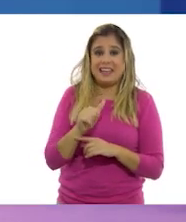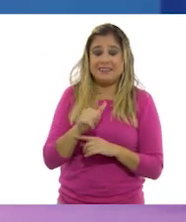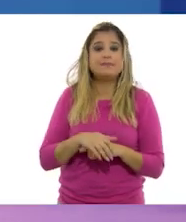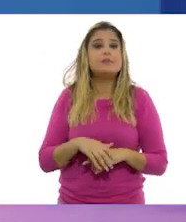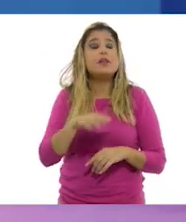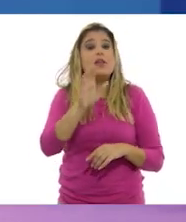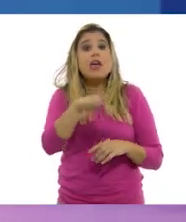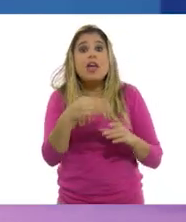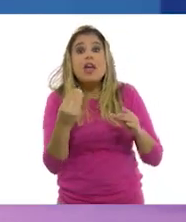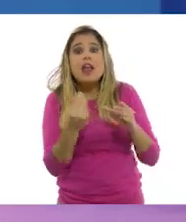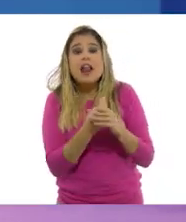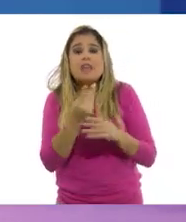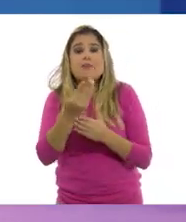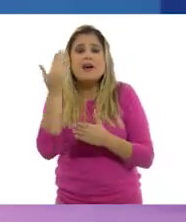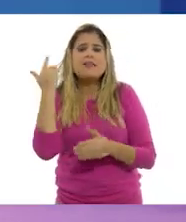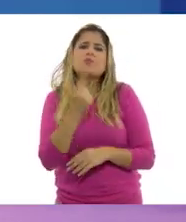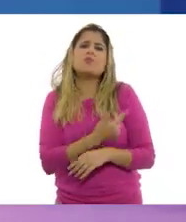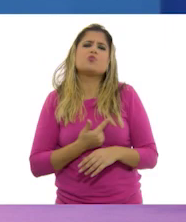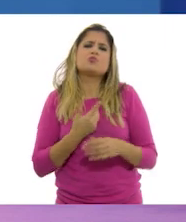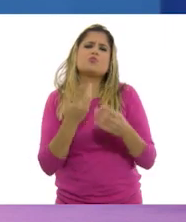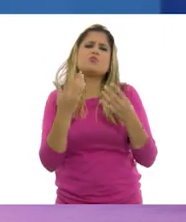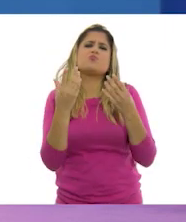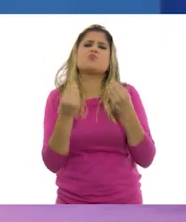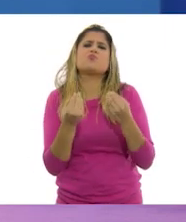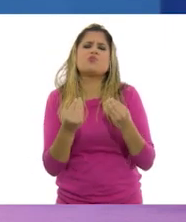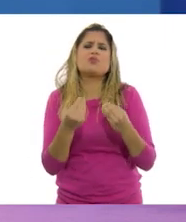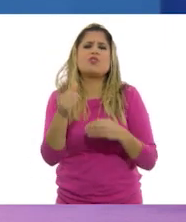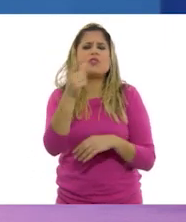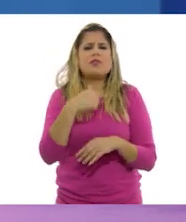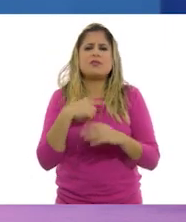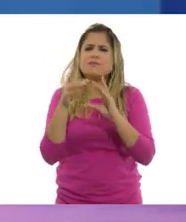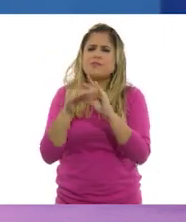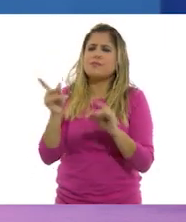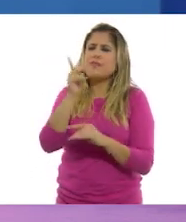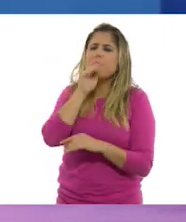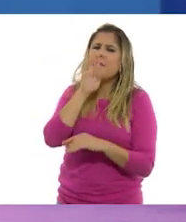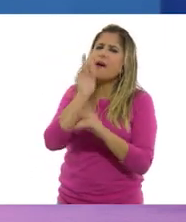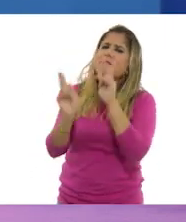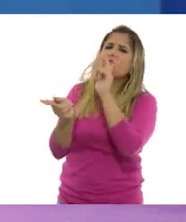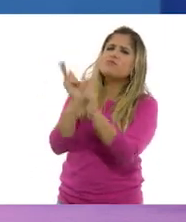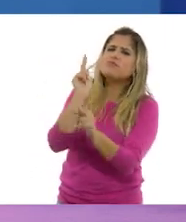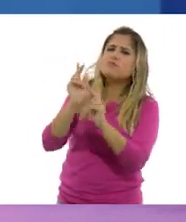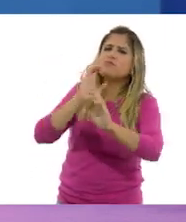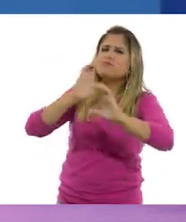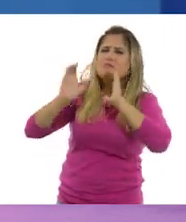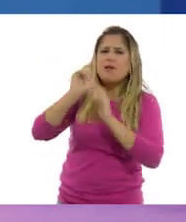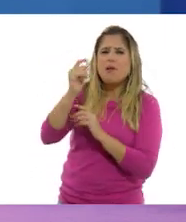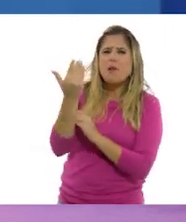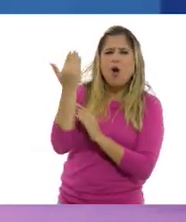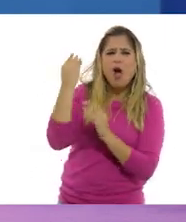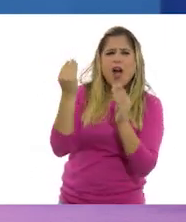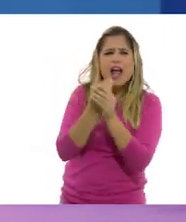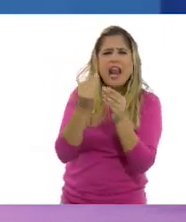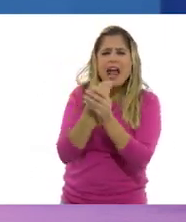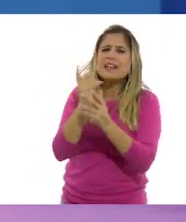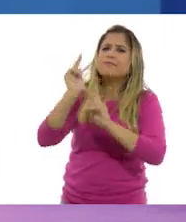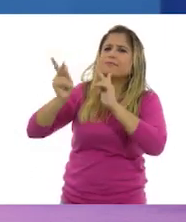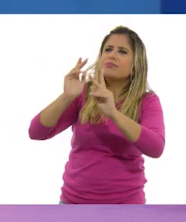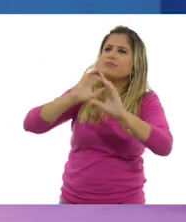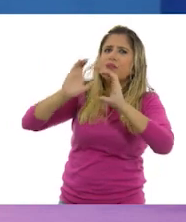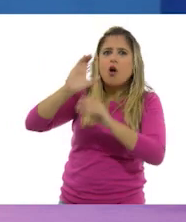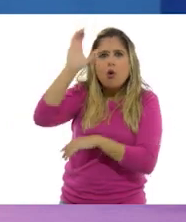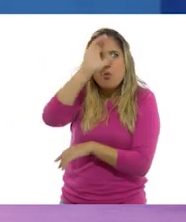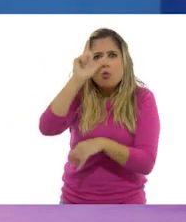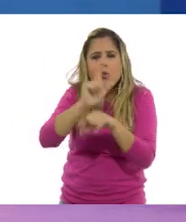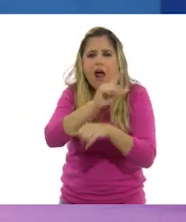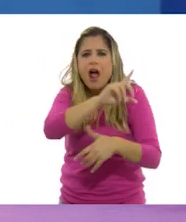La clase pasada me gustó muchísimo porque hasta lo platicé con mis papás. Platicé sobre lo que aprendimos de la cultura